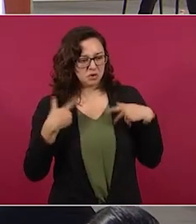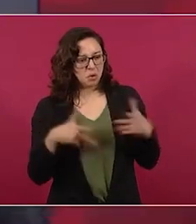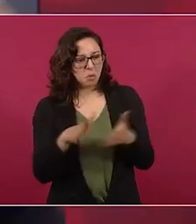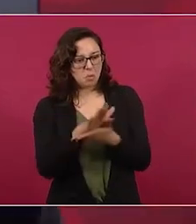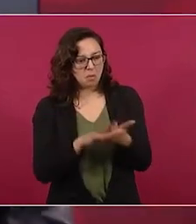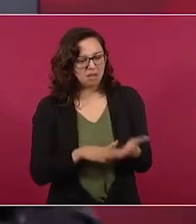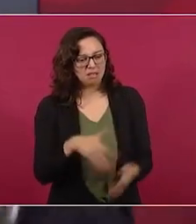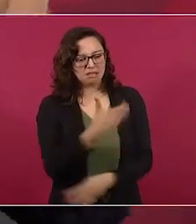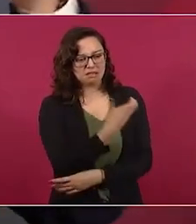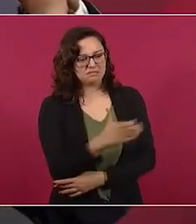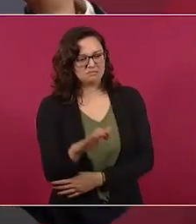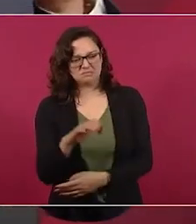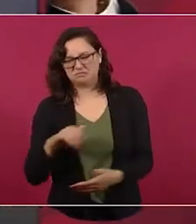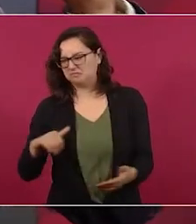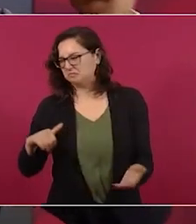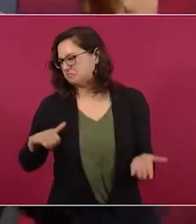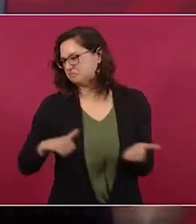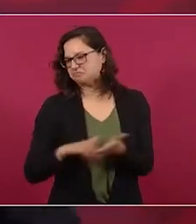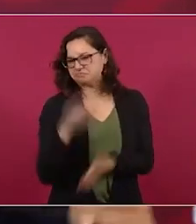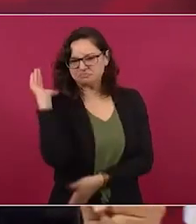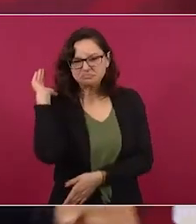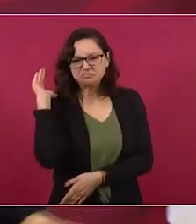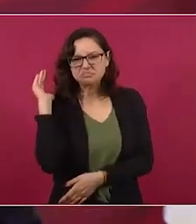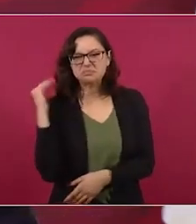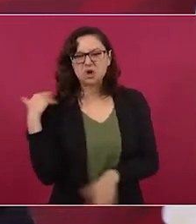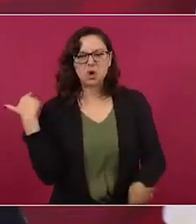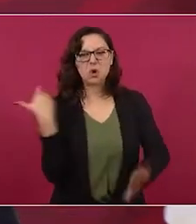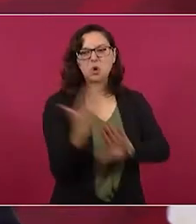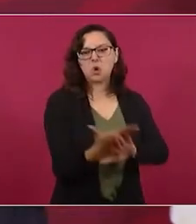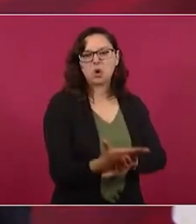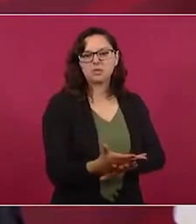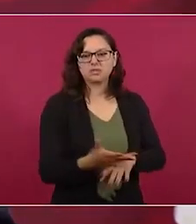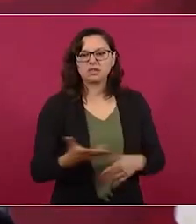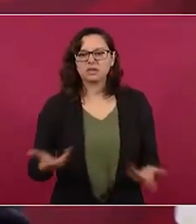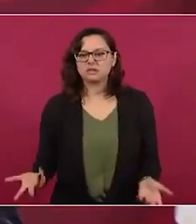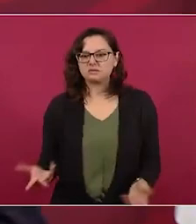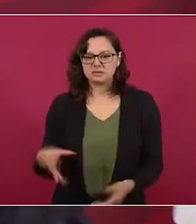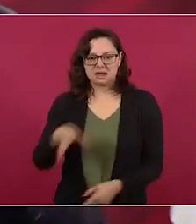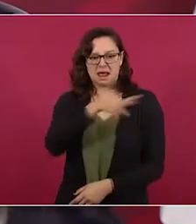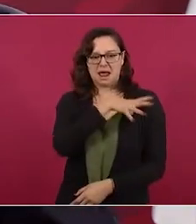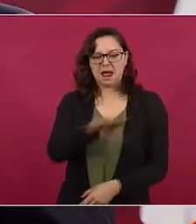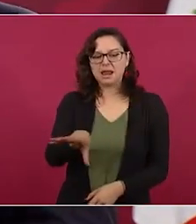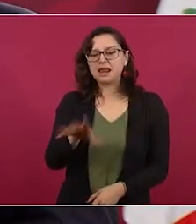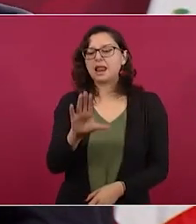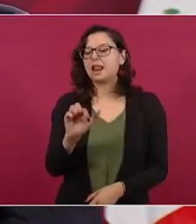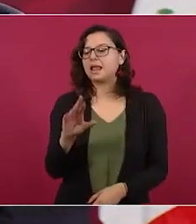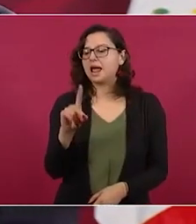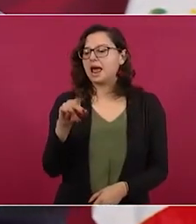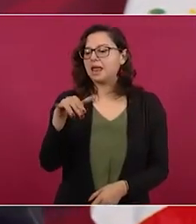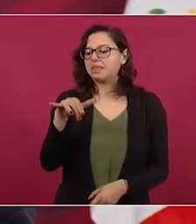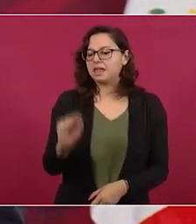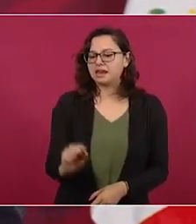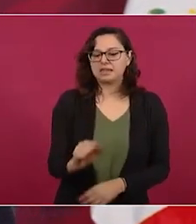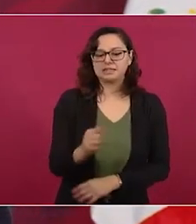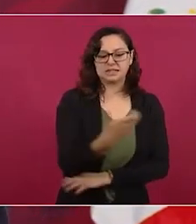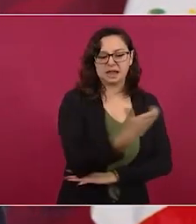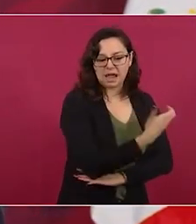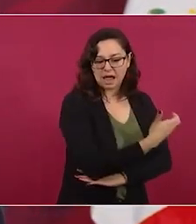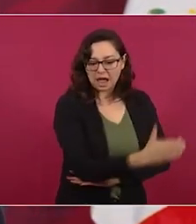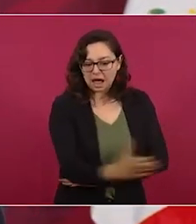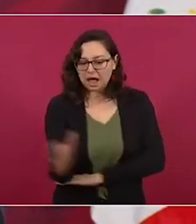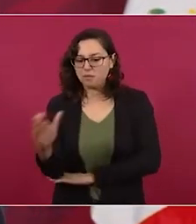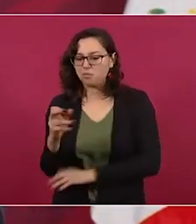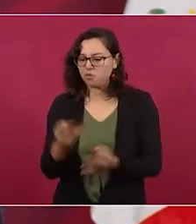porque el general Cárdenas le entregó la tierra a los campesinos, porque el general Cárdenas demostraba tenerle